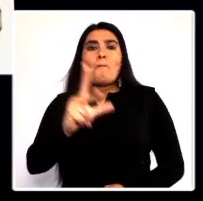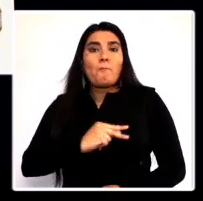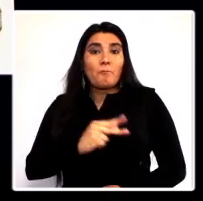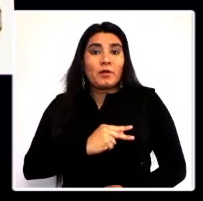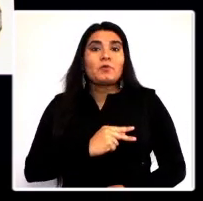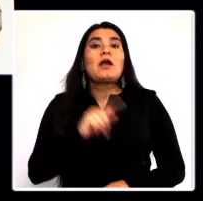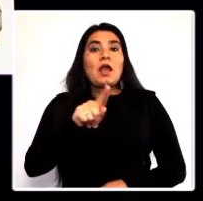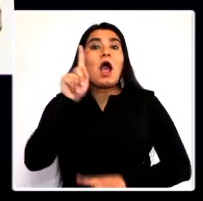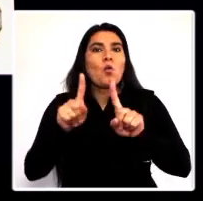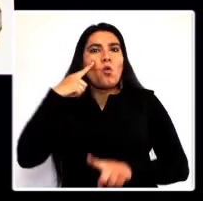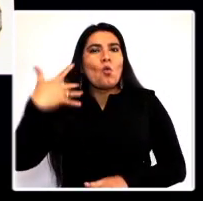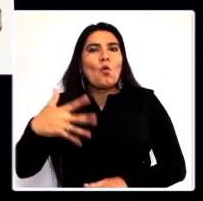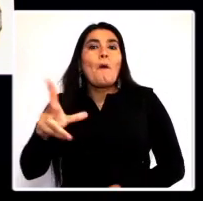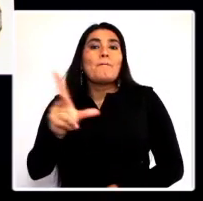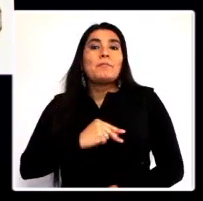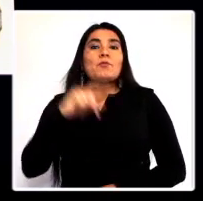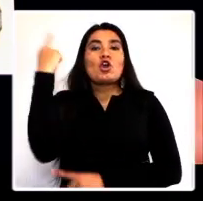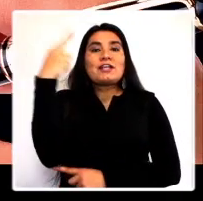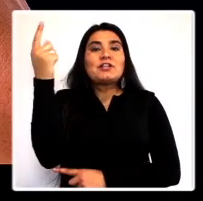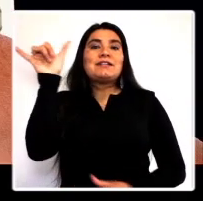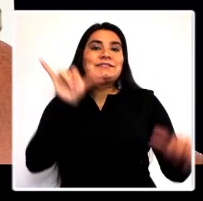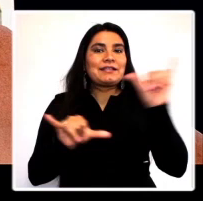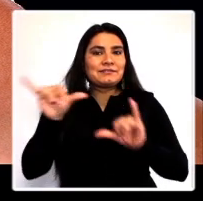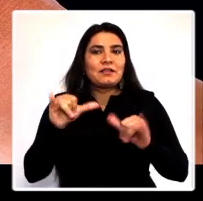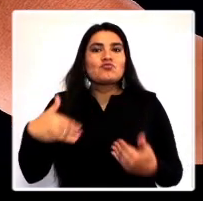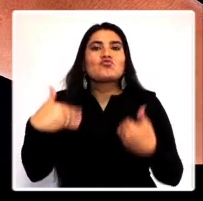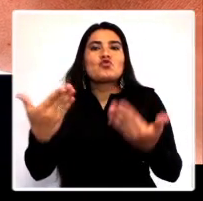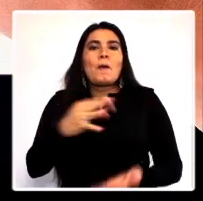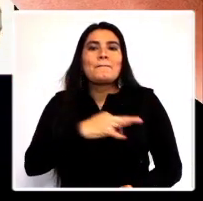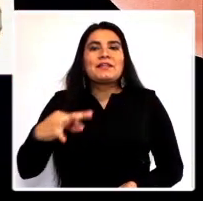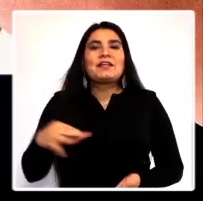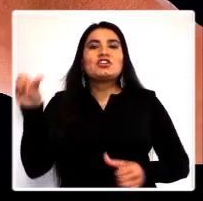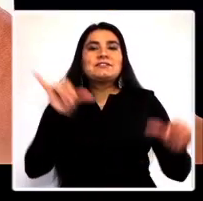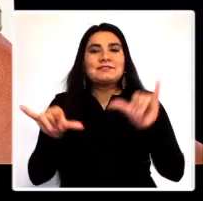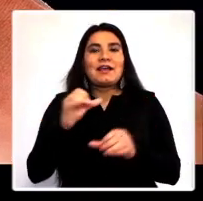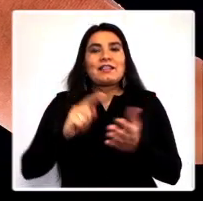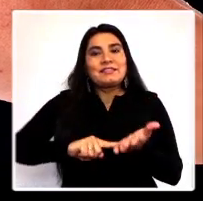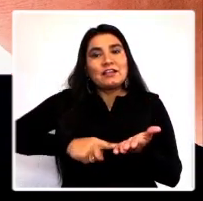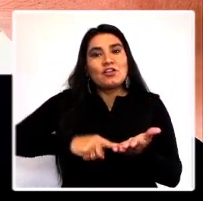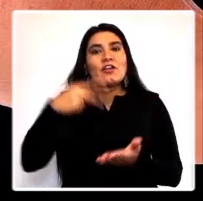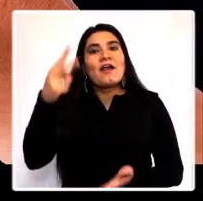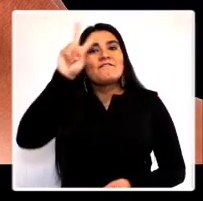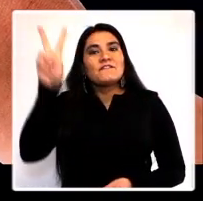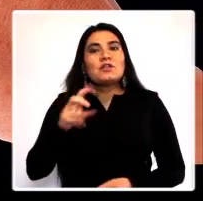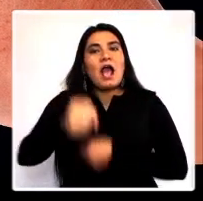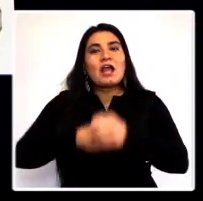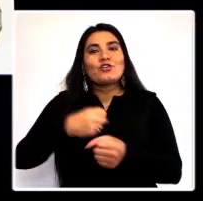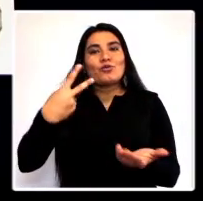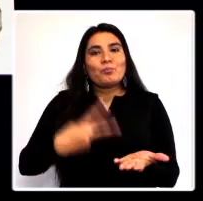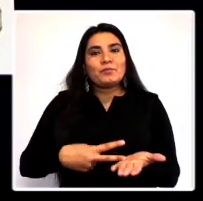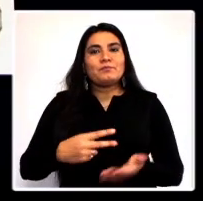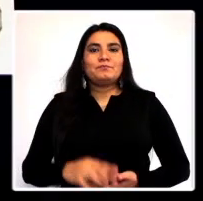premios, entre los que destaca el Premio Nacional de Ciencias, otorgado por el Ministerio de Ciencia y Tecnología de Venezuela en el año